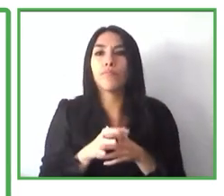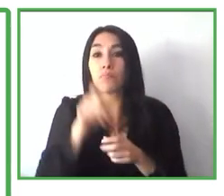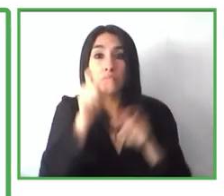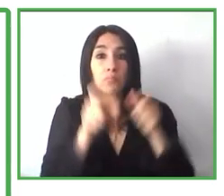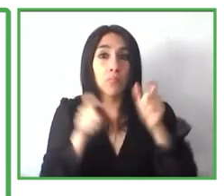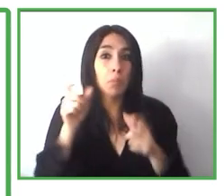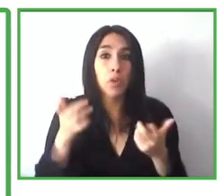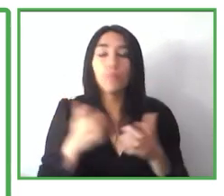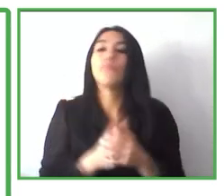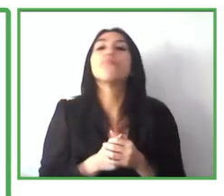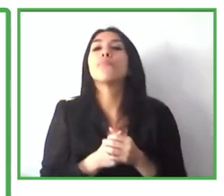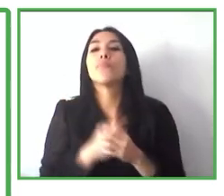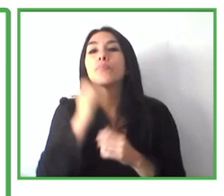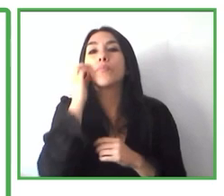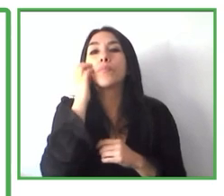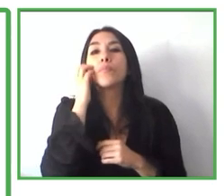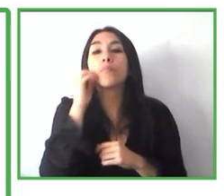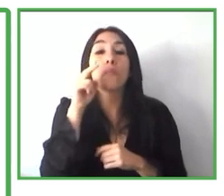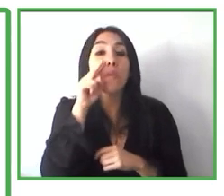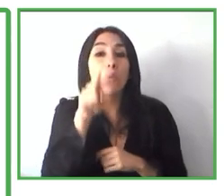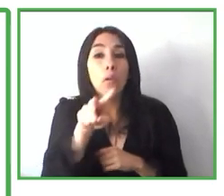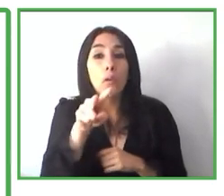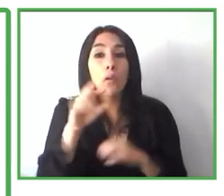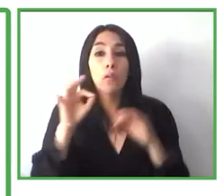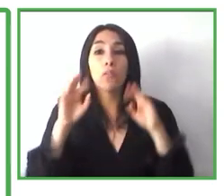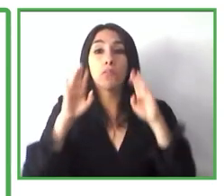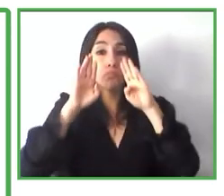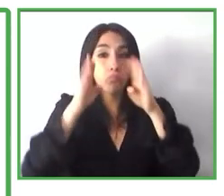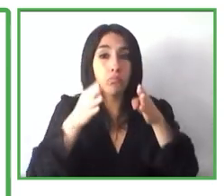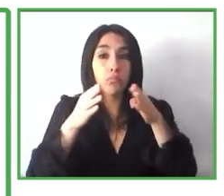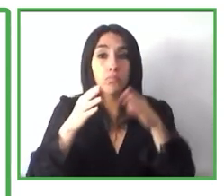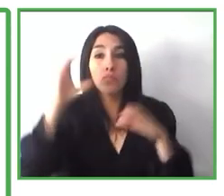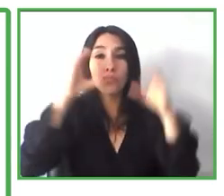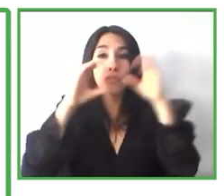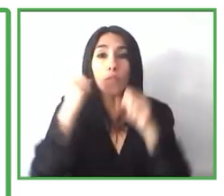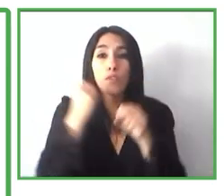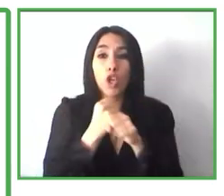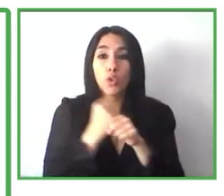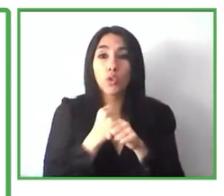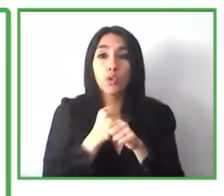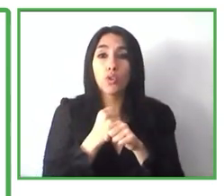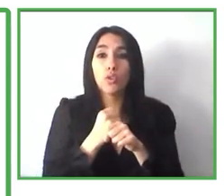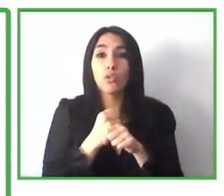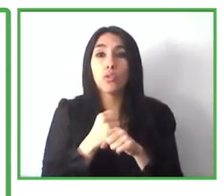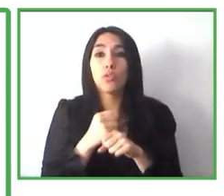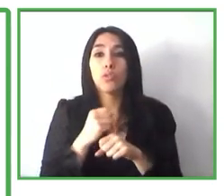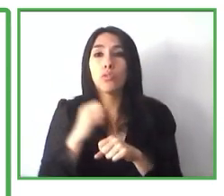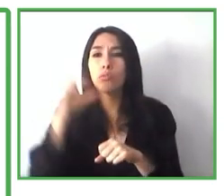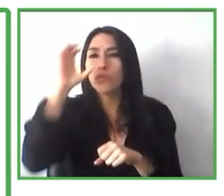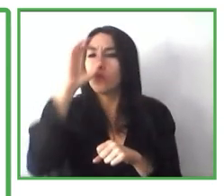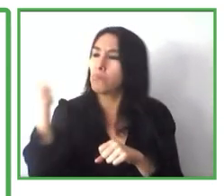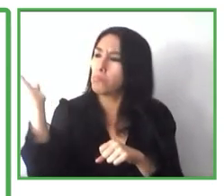En la búsqueda podemos buscar juntos empresas y diferentes ofertas laborales.